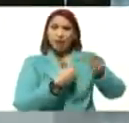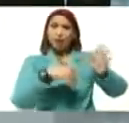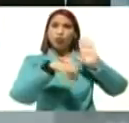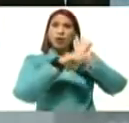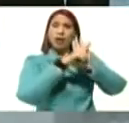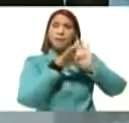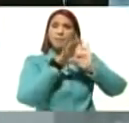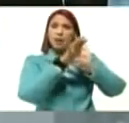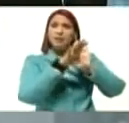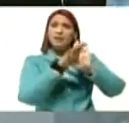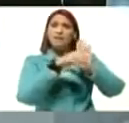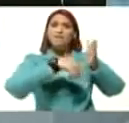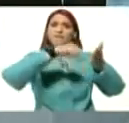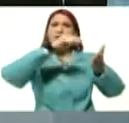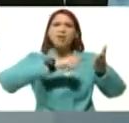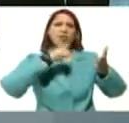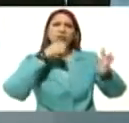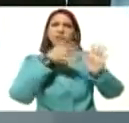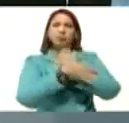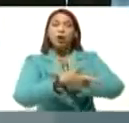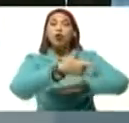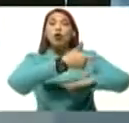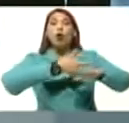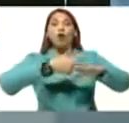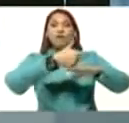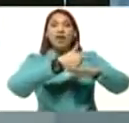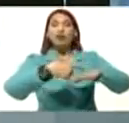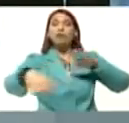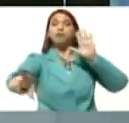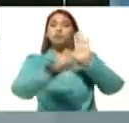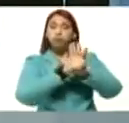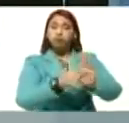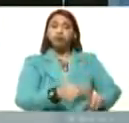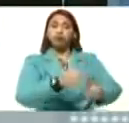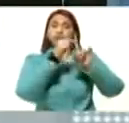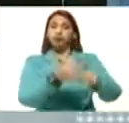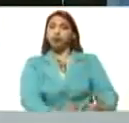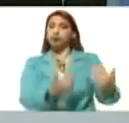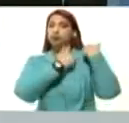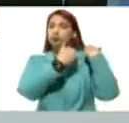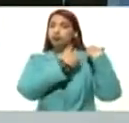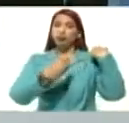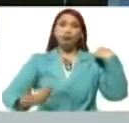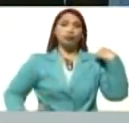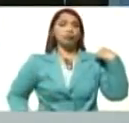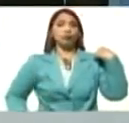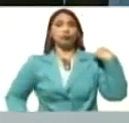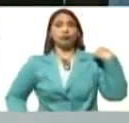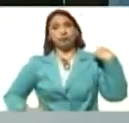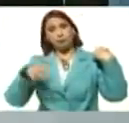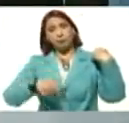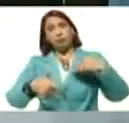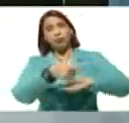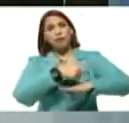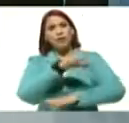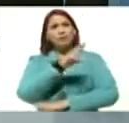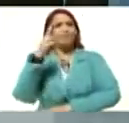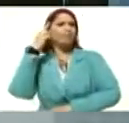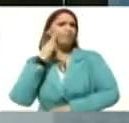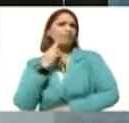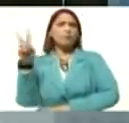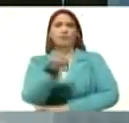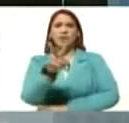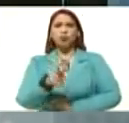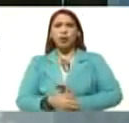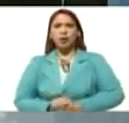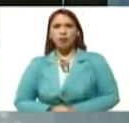república, están firmados, por el gobierno, legítimo, que presido, el gobierno, de la república, bolivariana